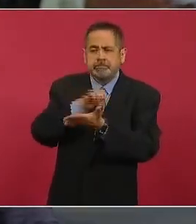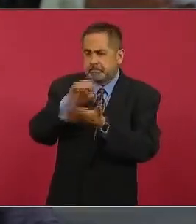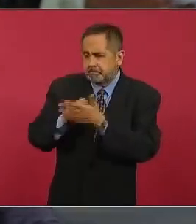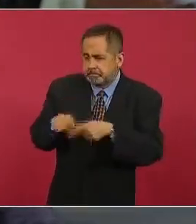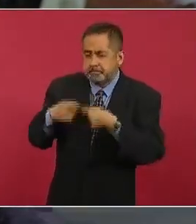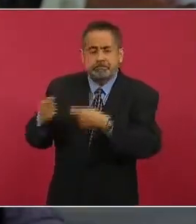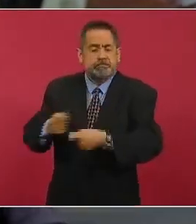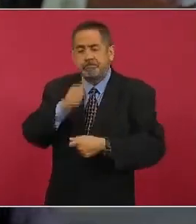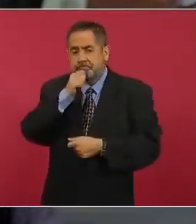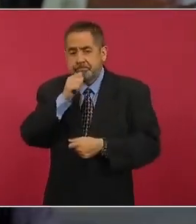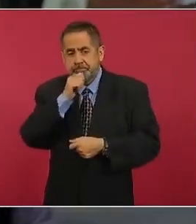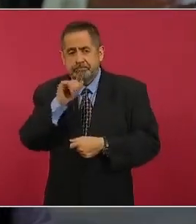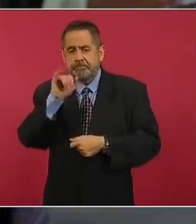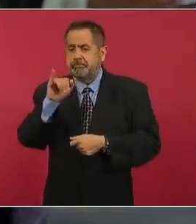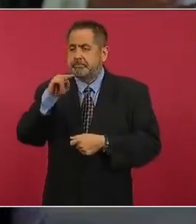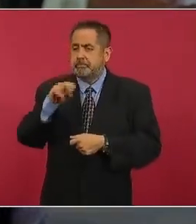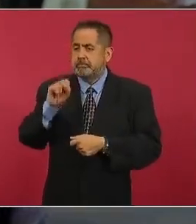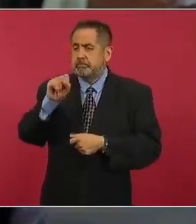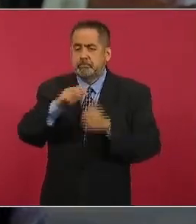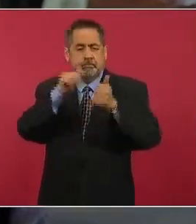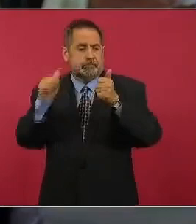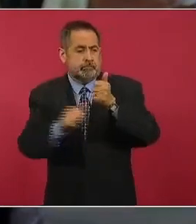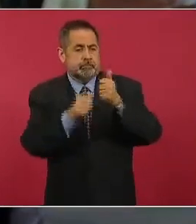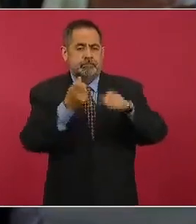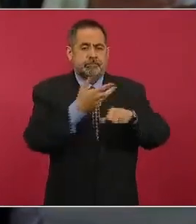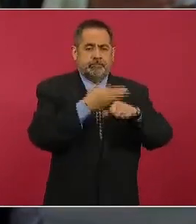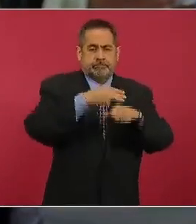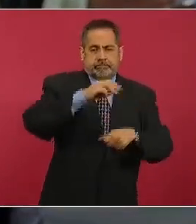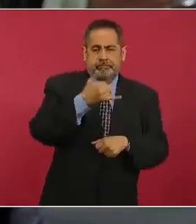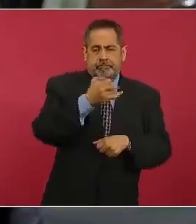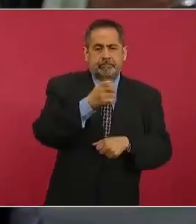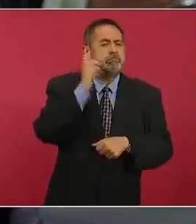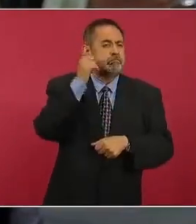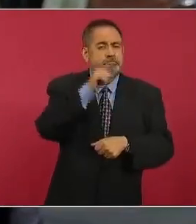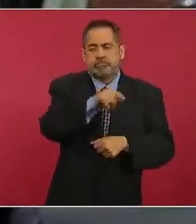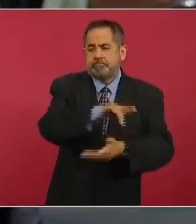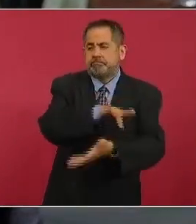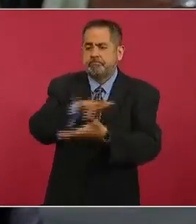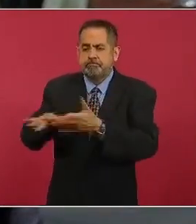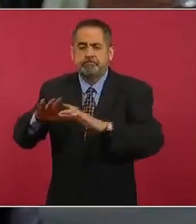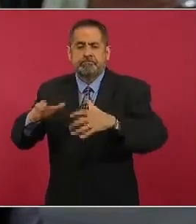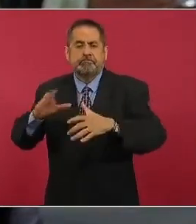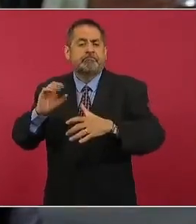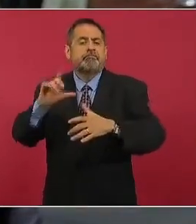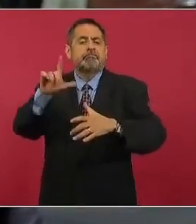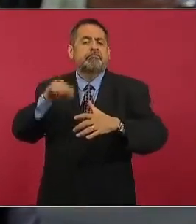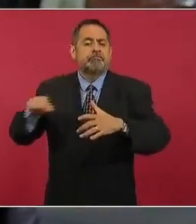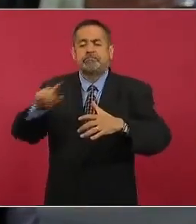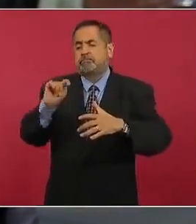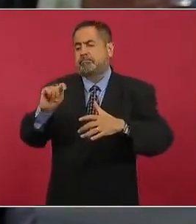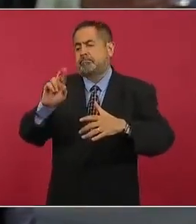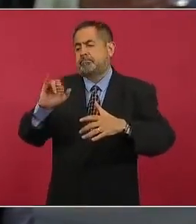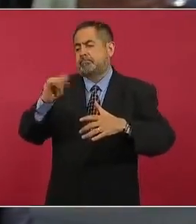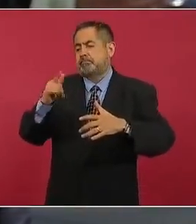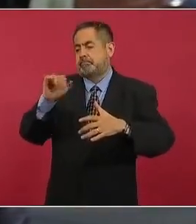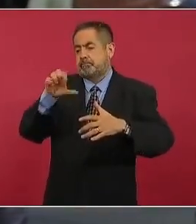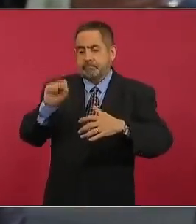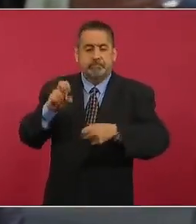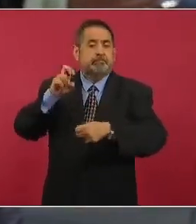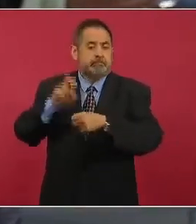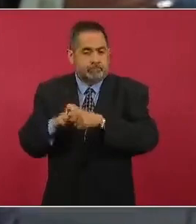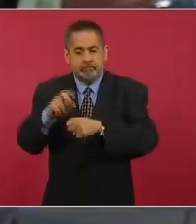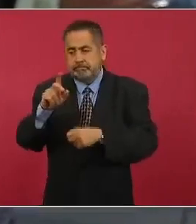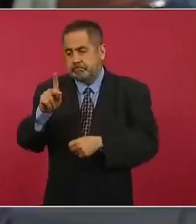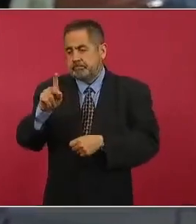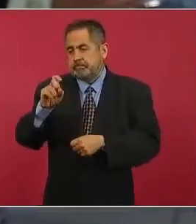Insus que depende del secretario Meyer ojalá que lo pueda apoyar a esta colonia los trigales del municipio de Pedro Escobedo porque la verdad si